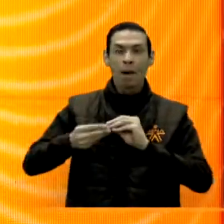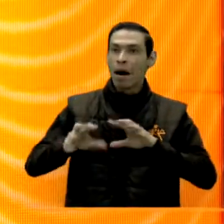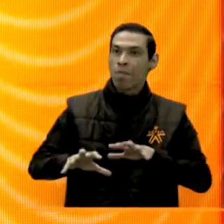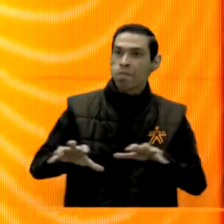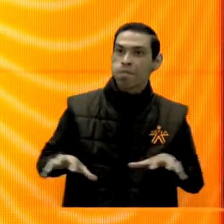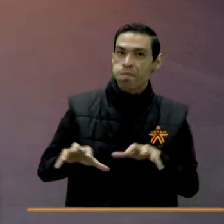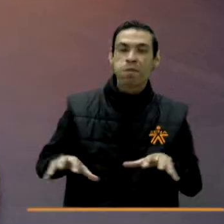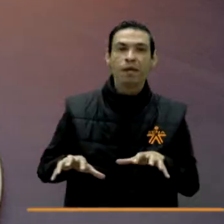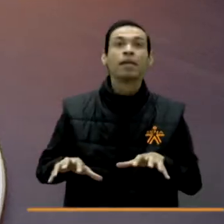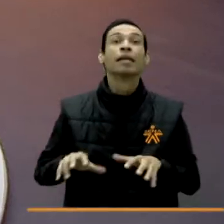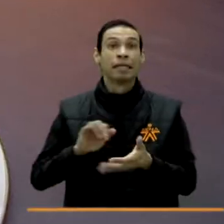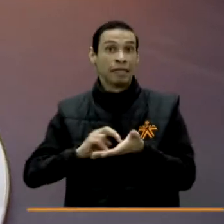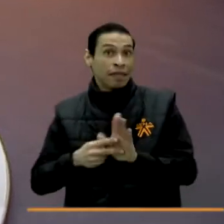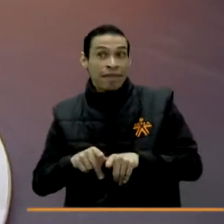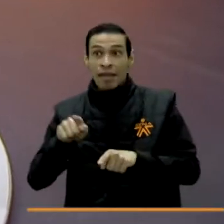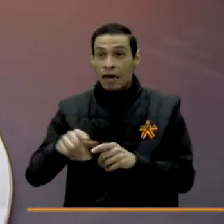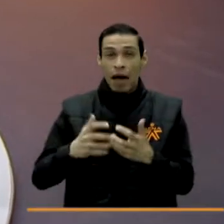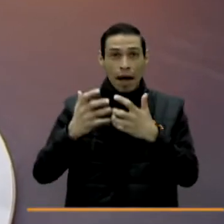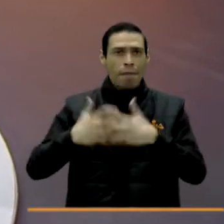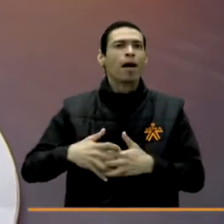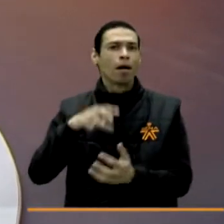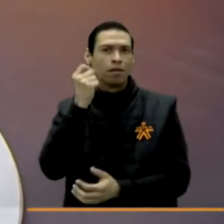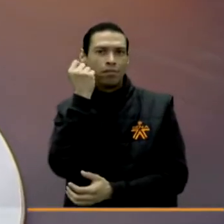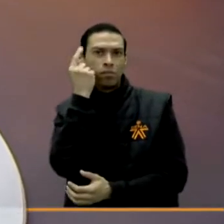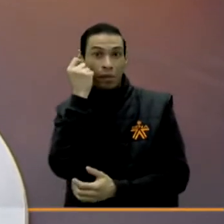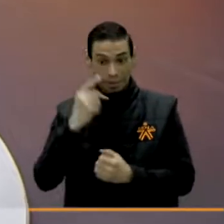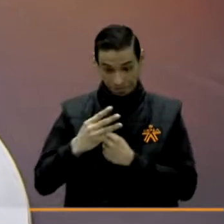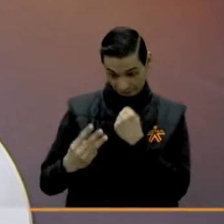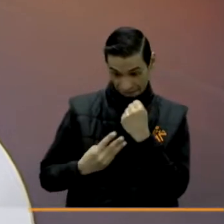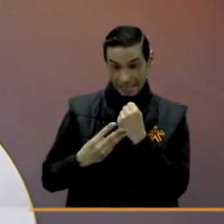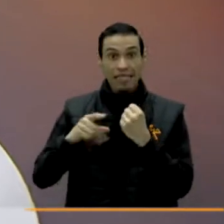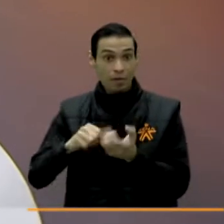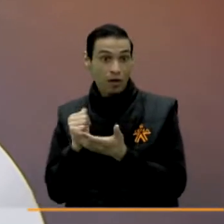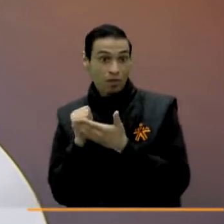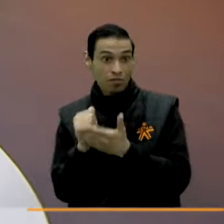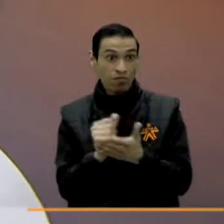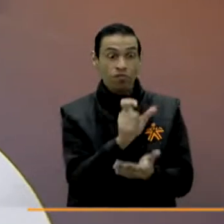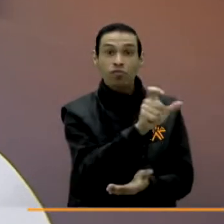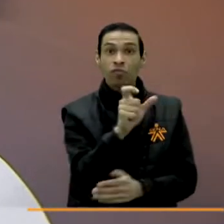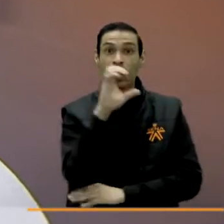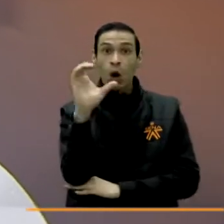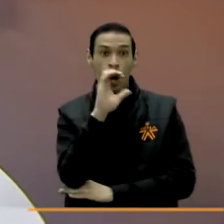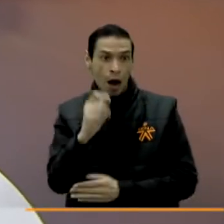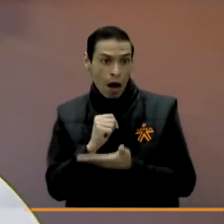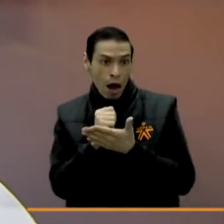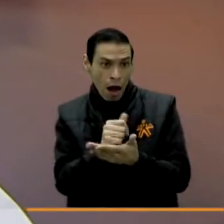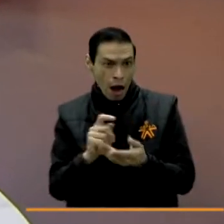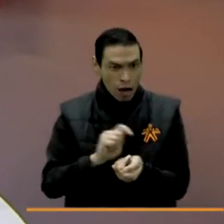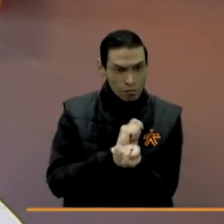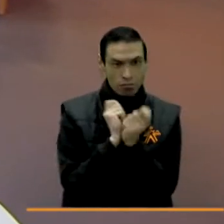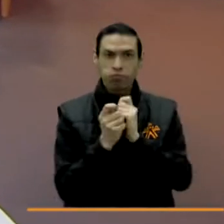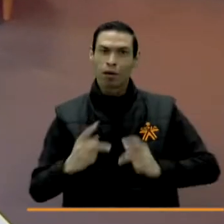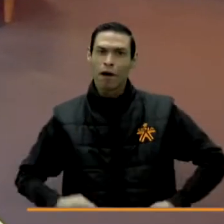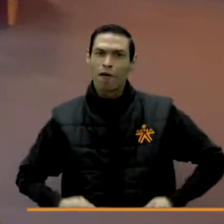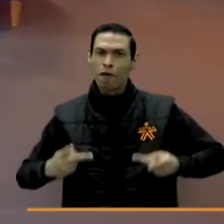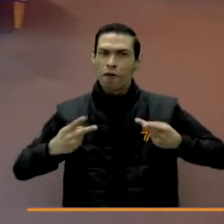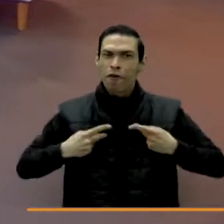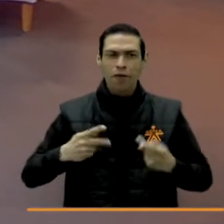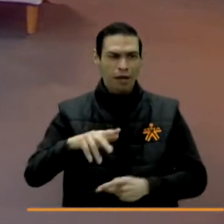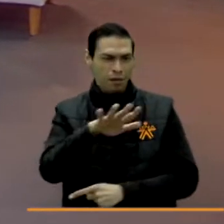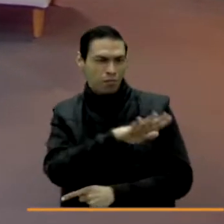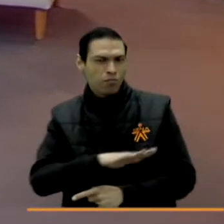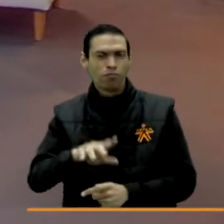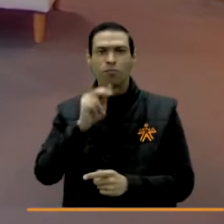conjuntamente. Yo creo que las empresas no solo han entendido que el SENA es la entidad que puede transformar la vida de los colombianos a nivel territorial,